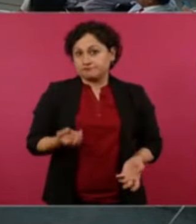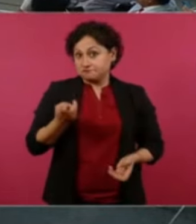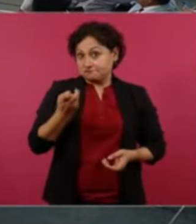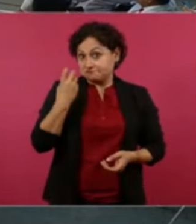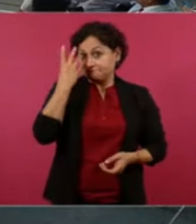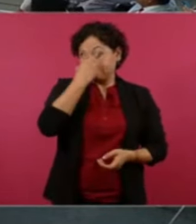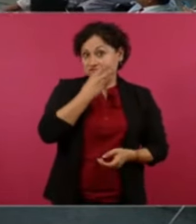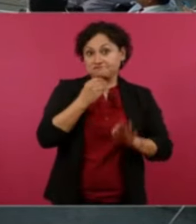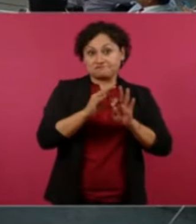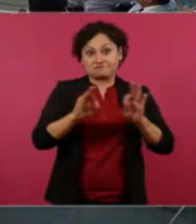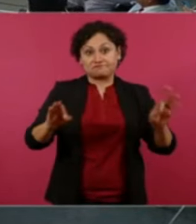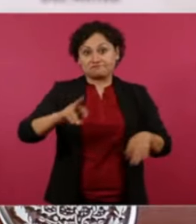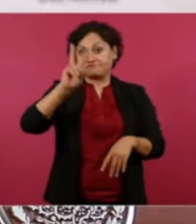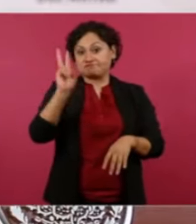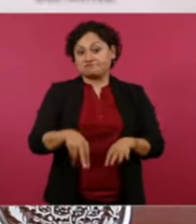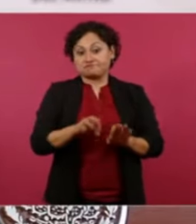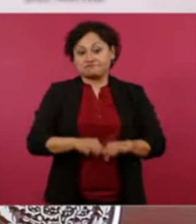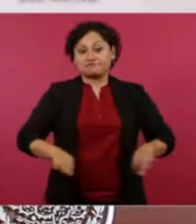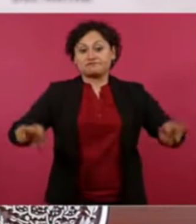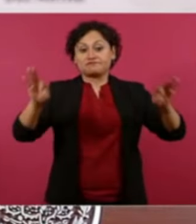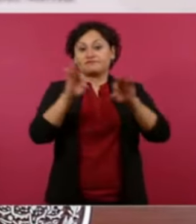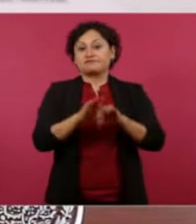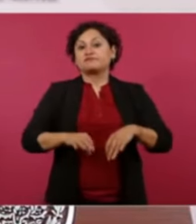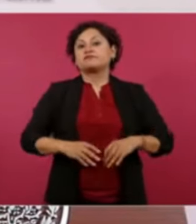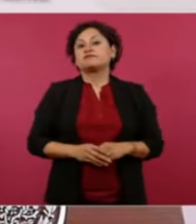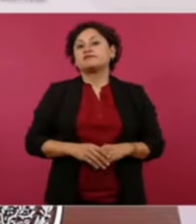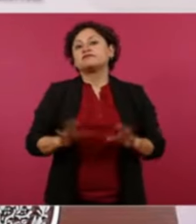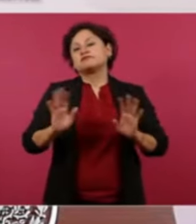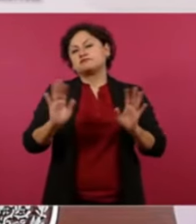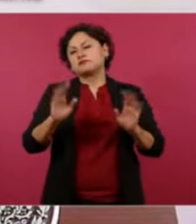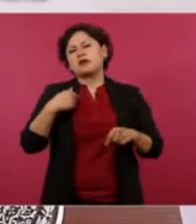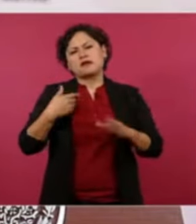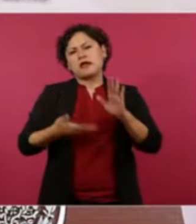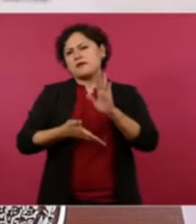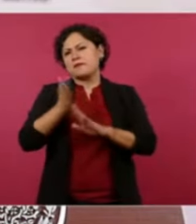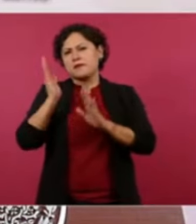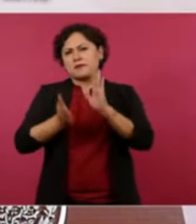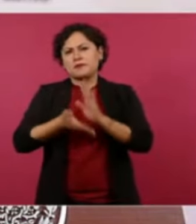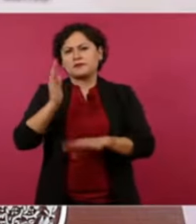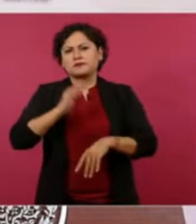que se me hace que ya no vas a alcanzar ya nos vamos a ir ya